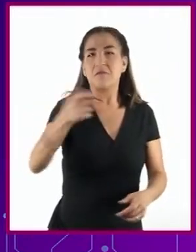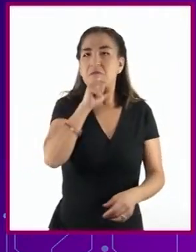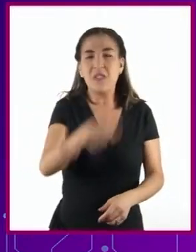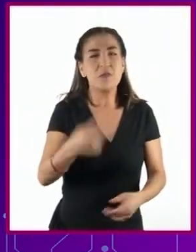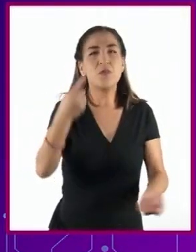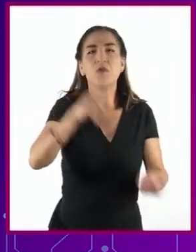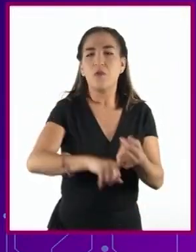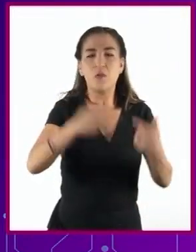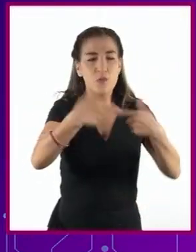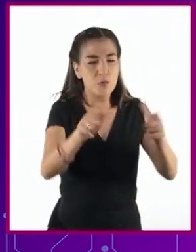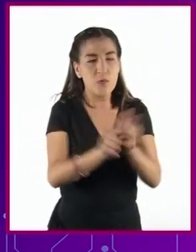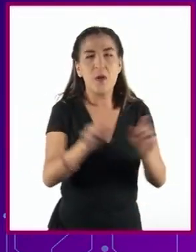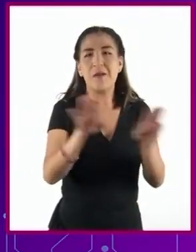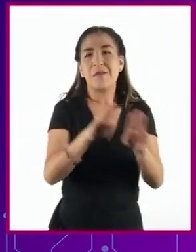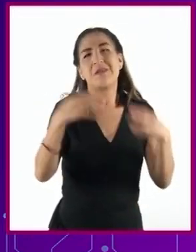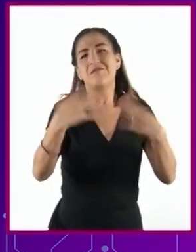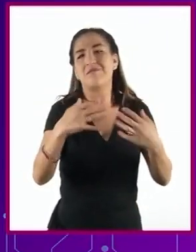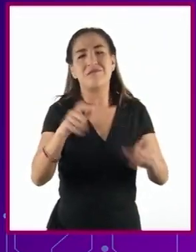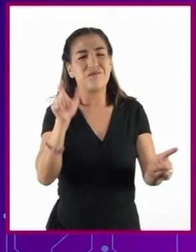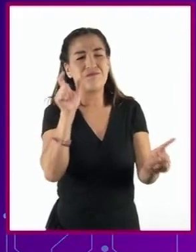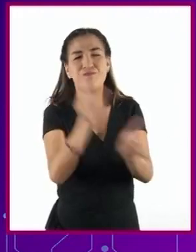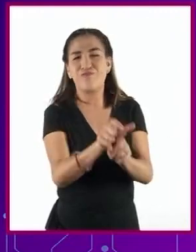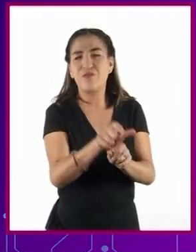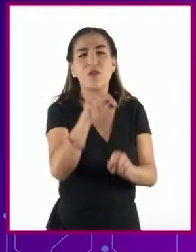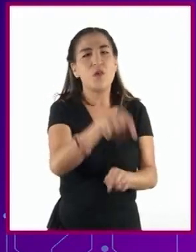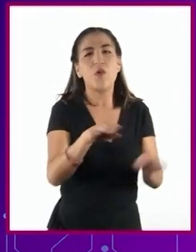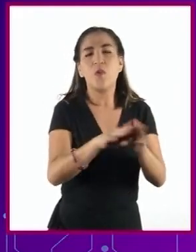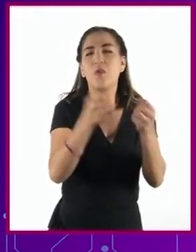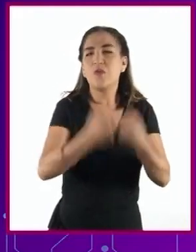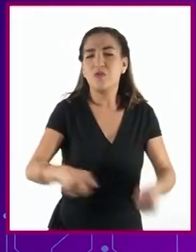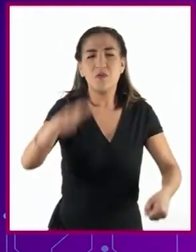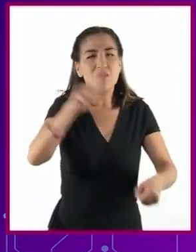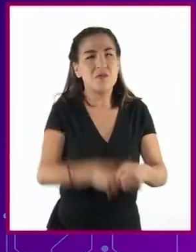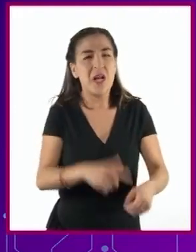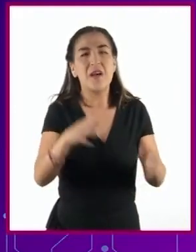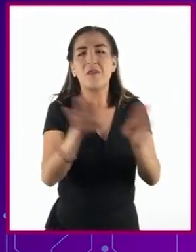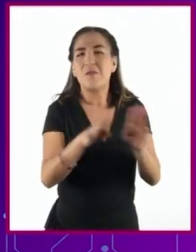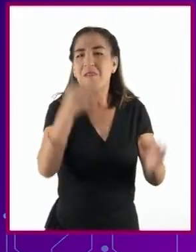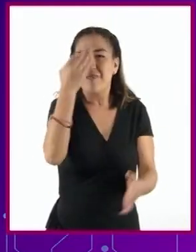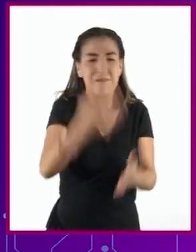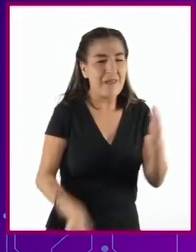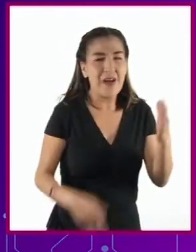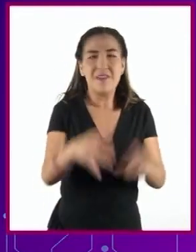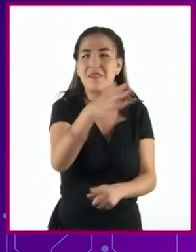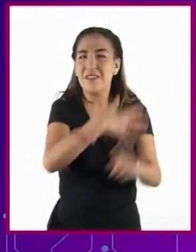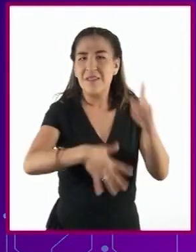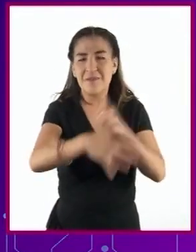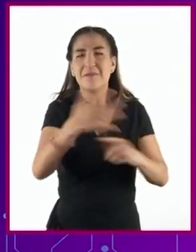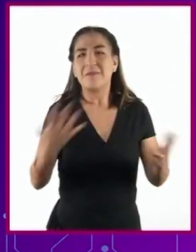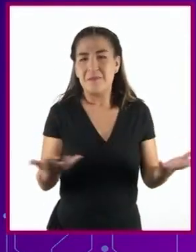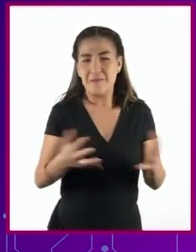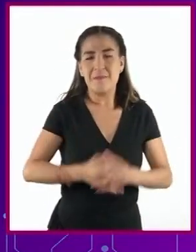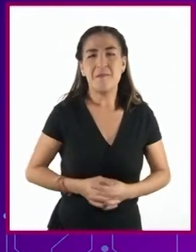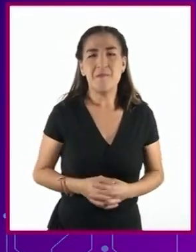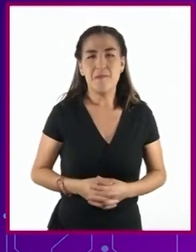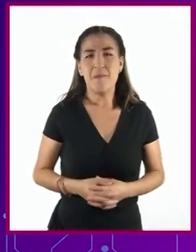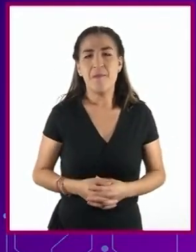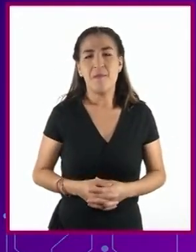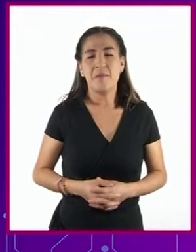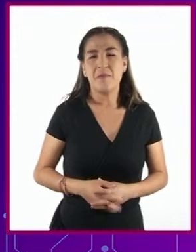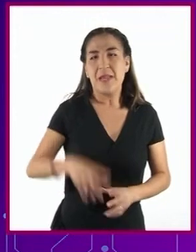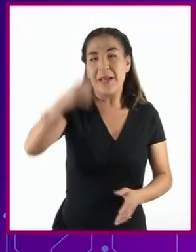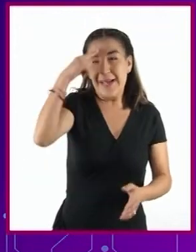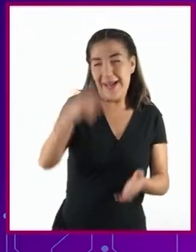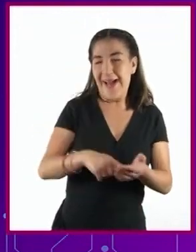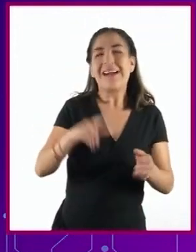tiene una enorme protección social o de bases sociales en muchas comarcas el creer que es